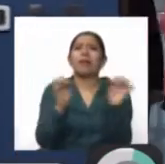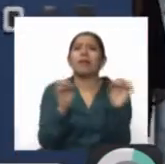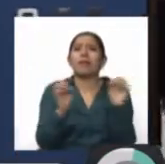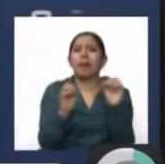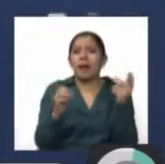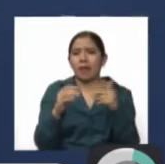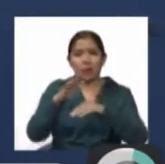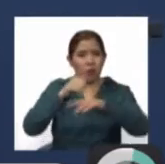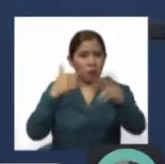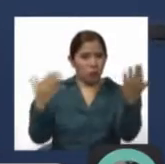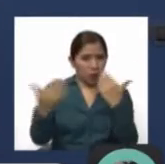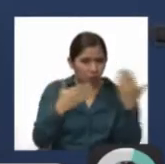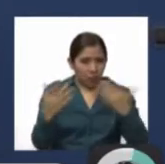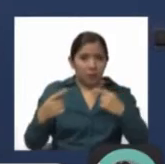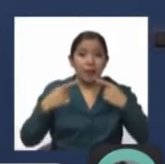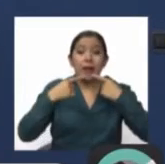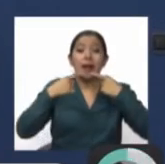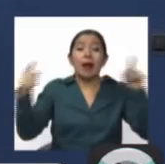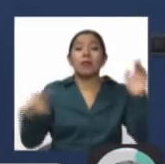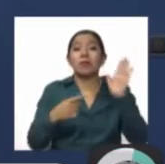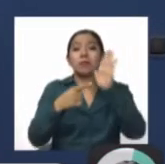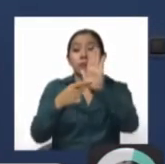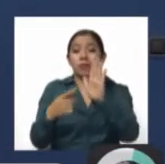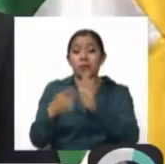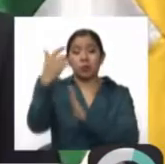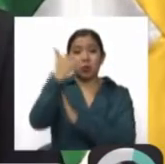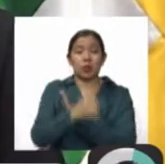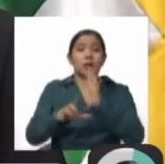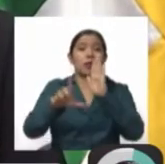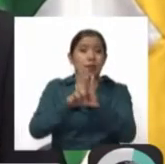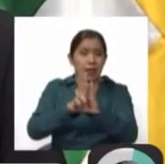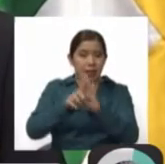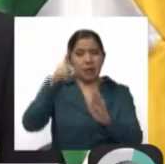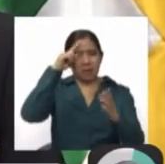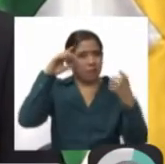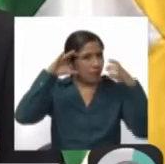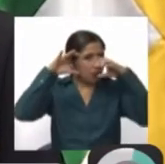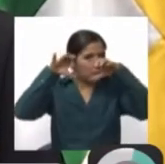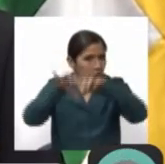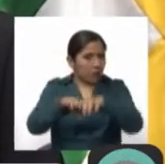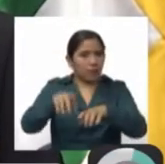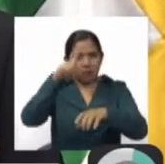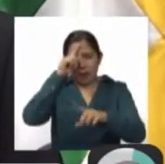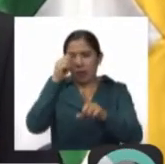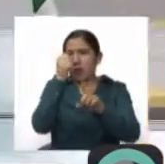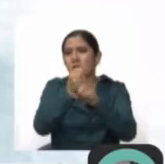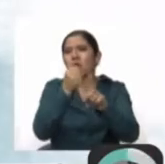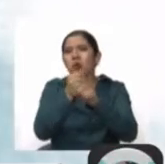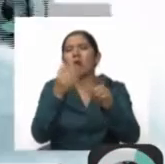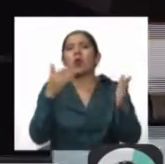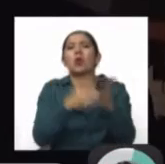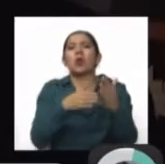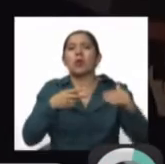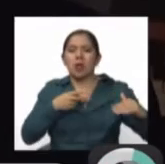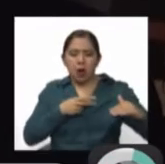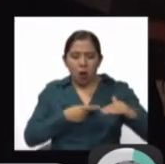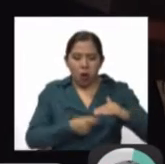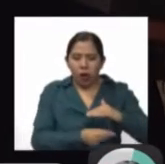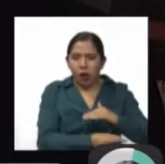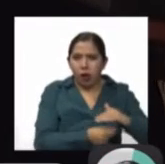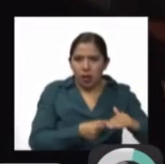anunció la presentación de un proyecto de ley de contrataciones públicas para evitar y combatir la corrupción. ¿Cuál es nuestra conclusión